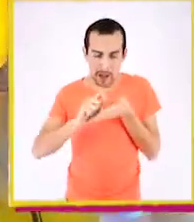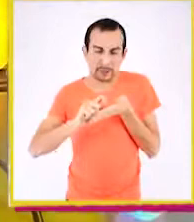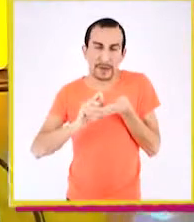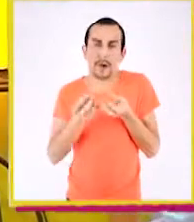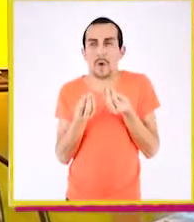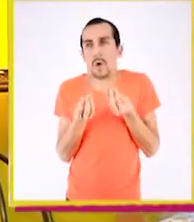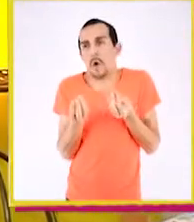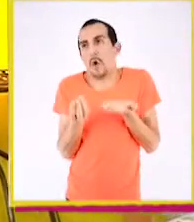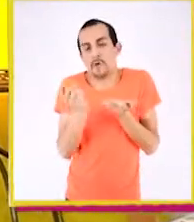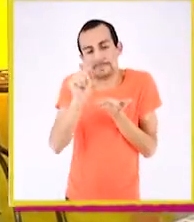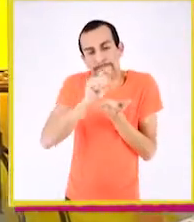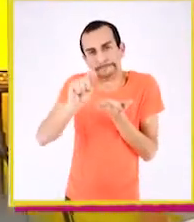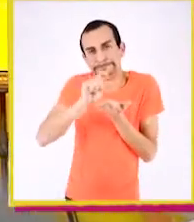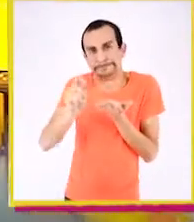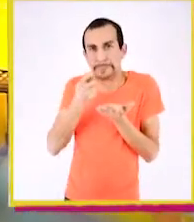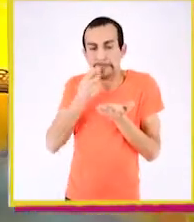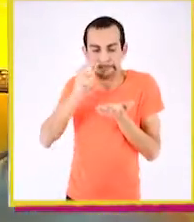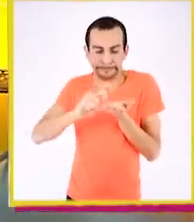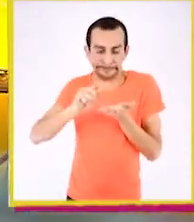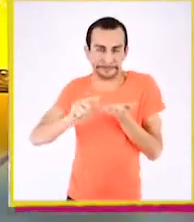Anotar, por supuesto.